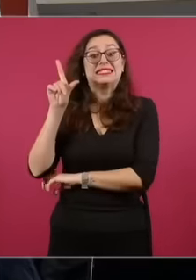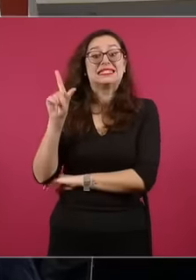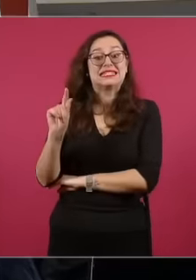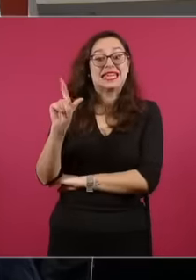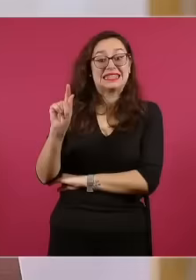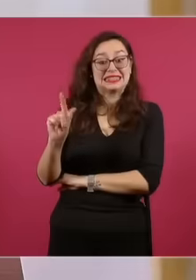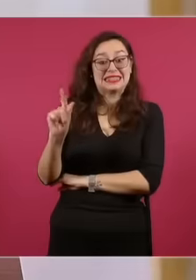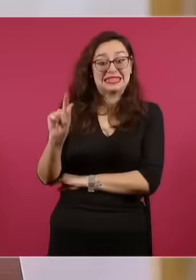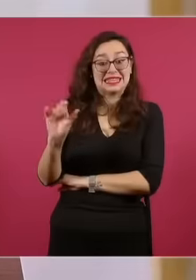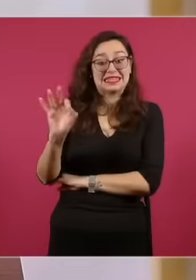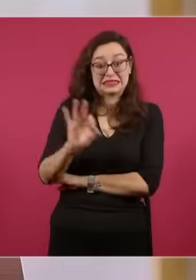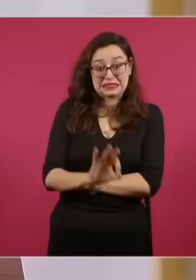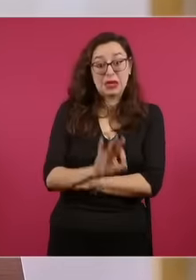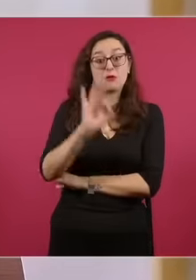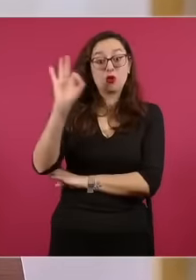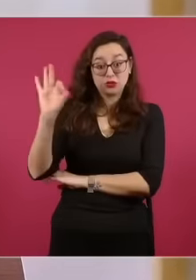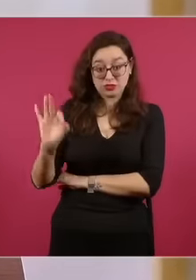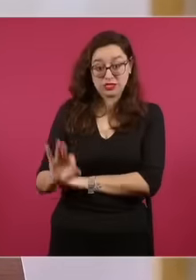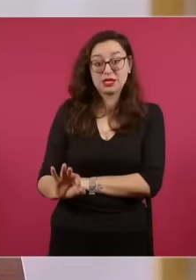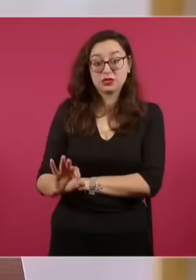mayoría calificada